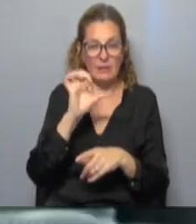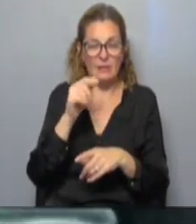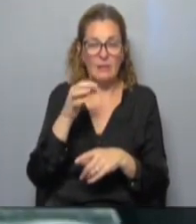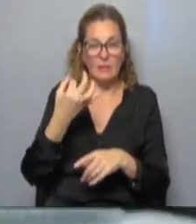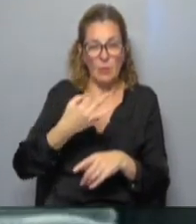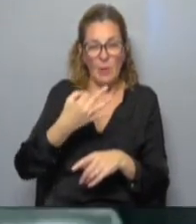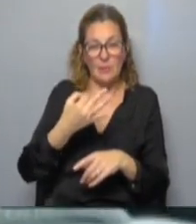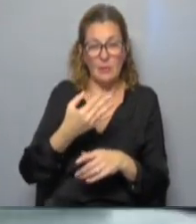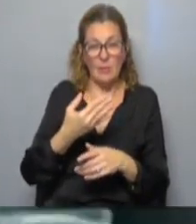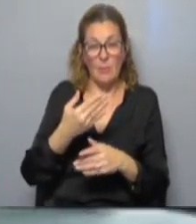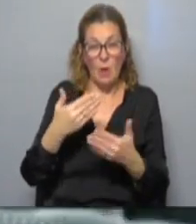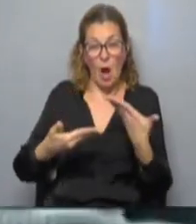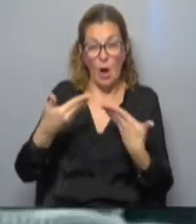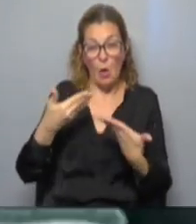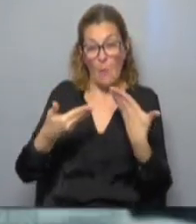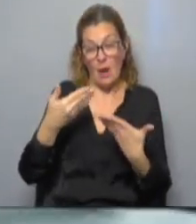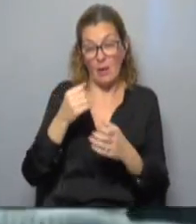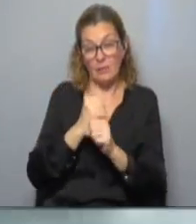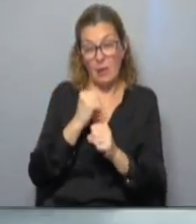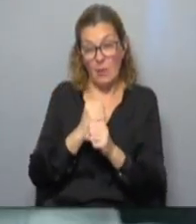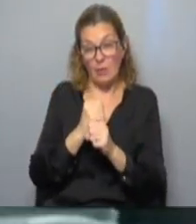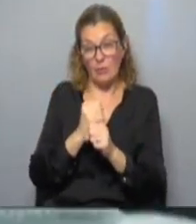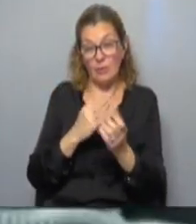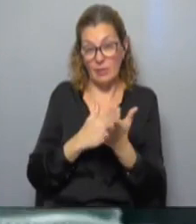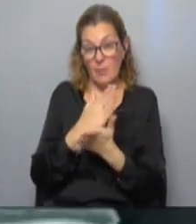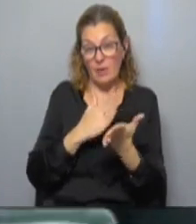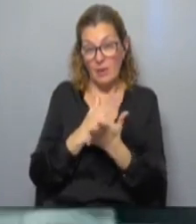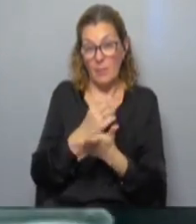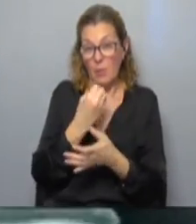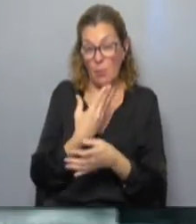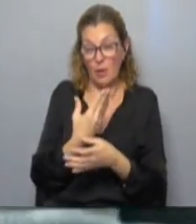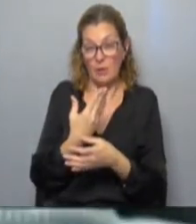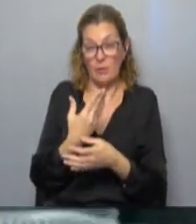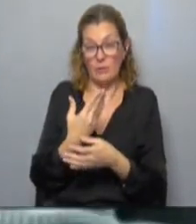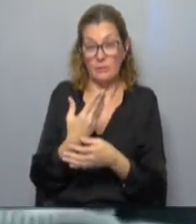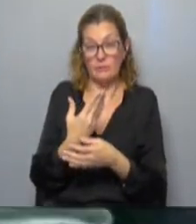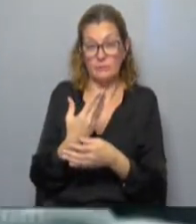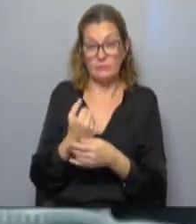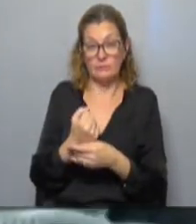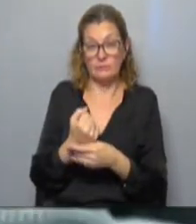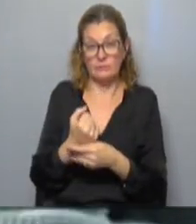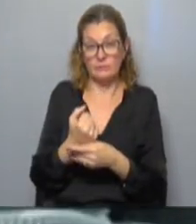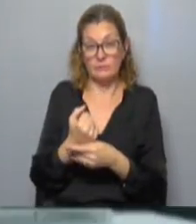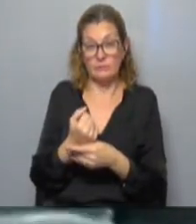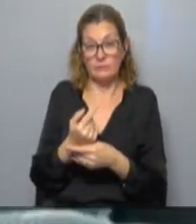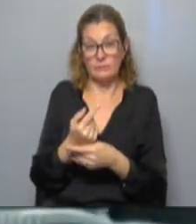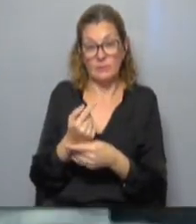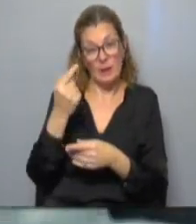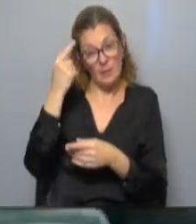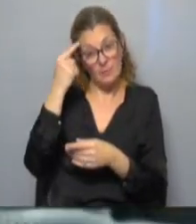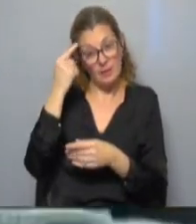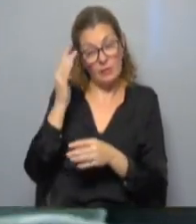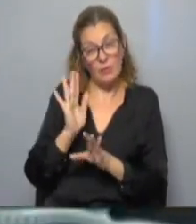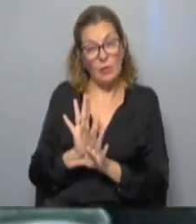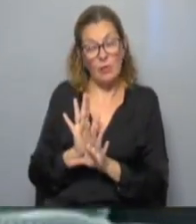Seguramente vamos a comparar gestiones, que también siempre es bueno producto de... que creo que sin